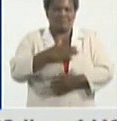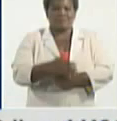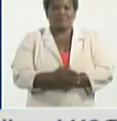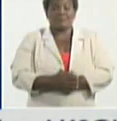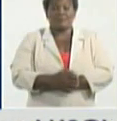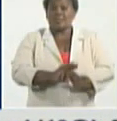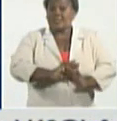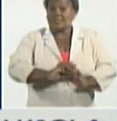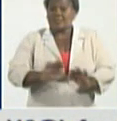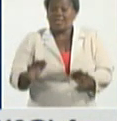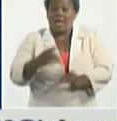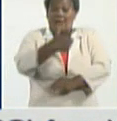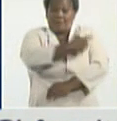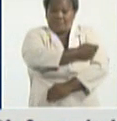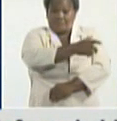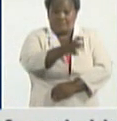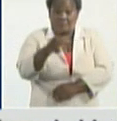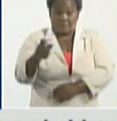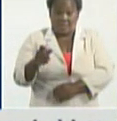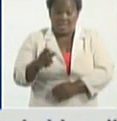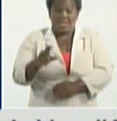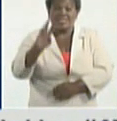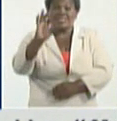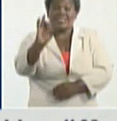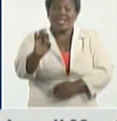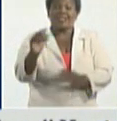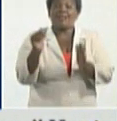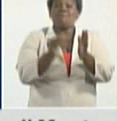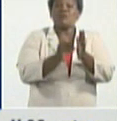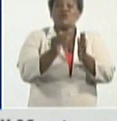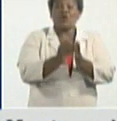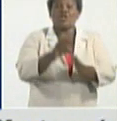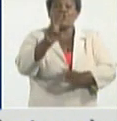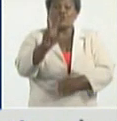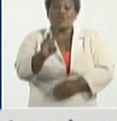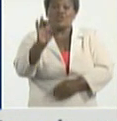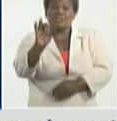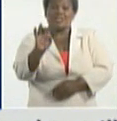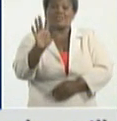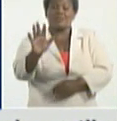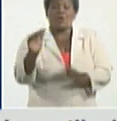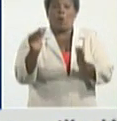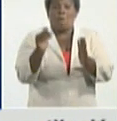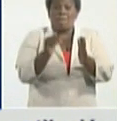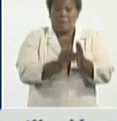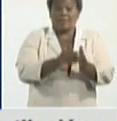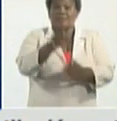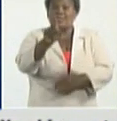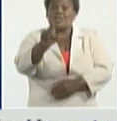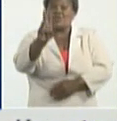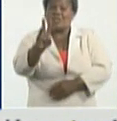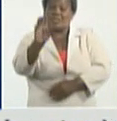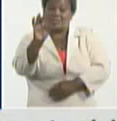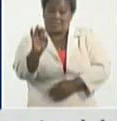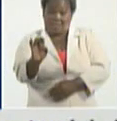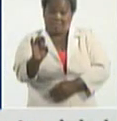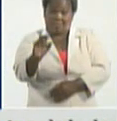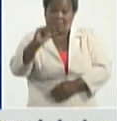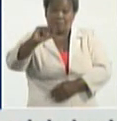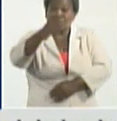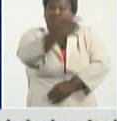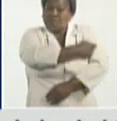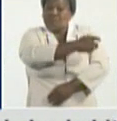aplicado siete millones doscientos setenta y cinco mil ciento treinta y siete dosis de nuestros